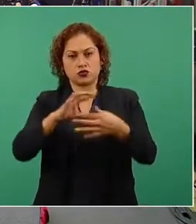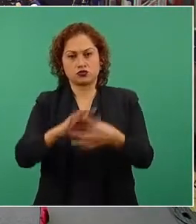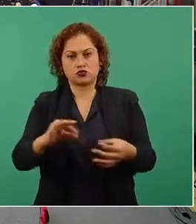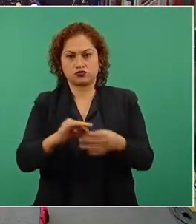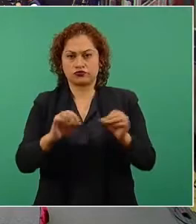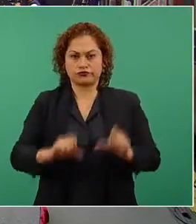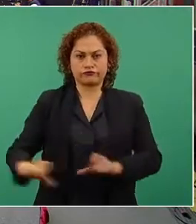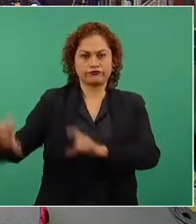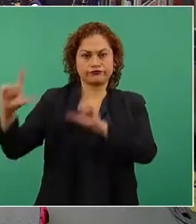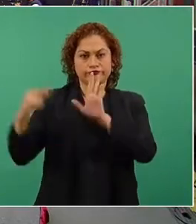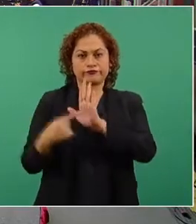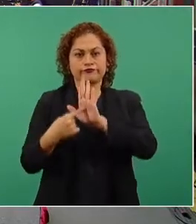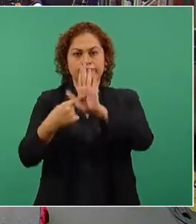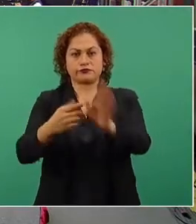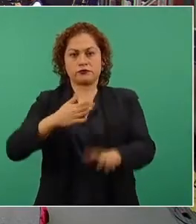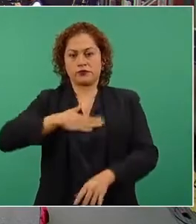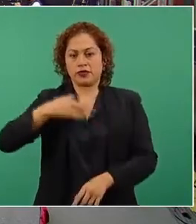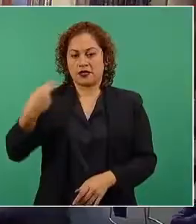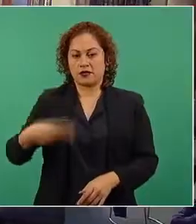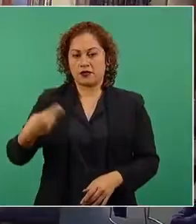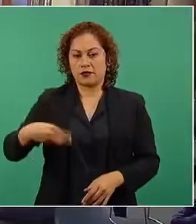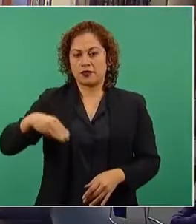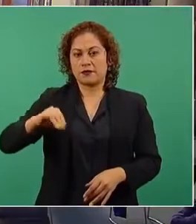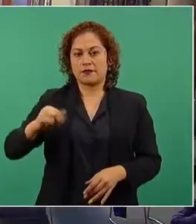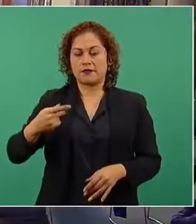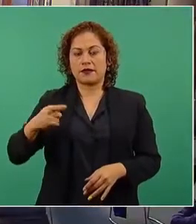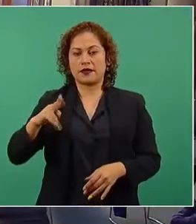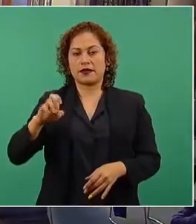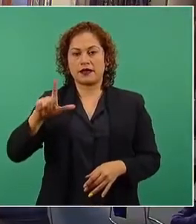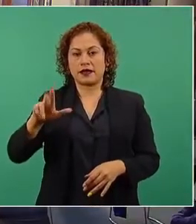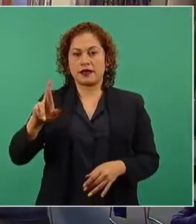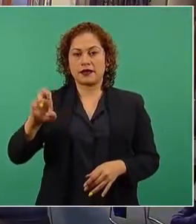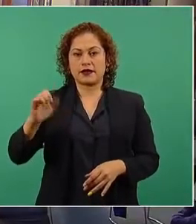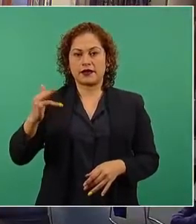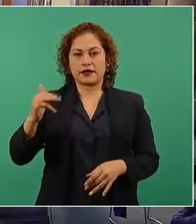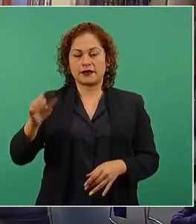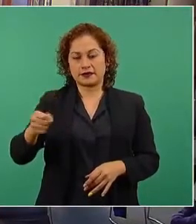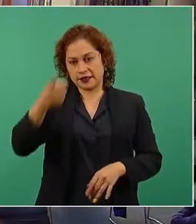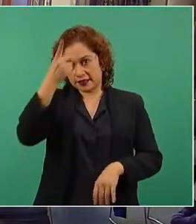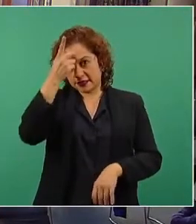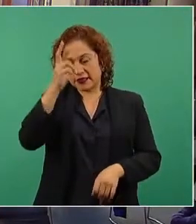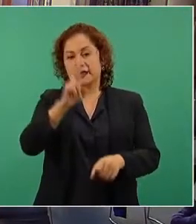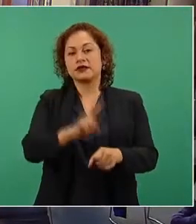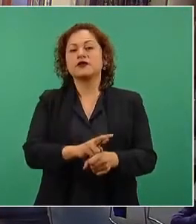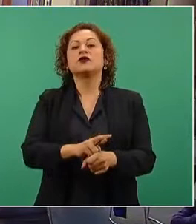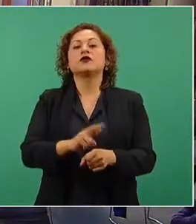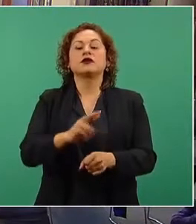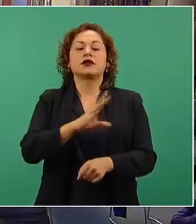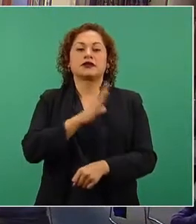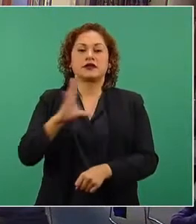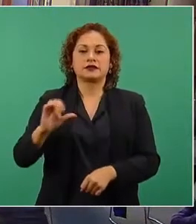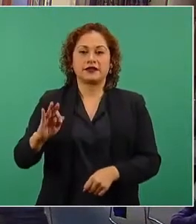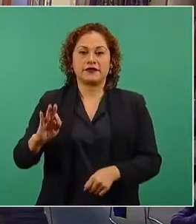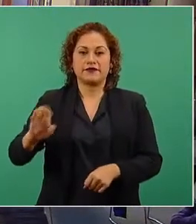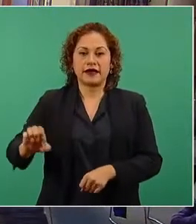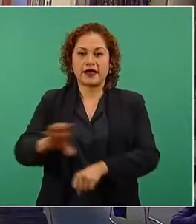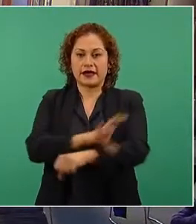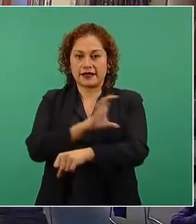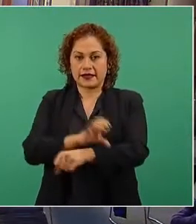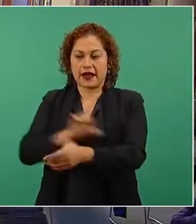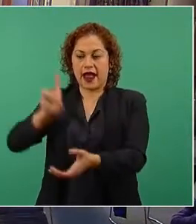una presentación. Mi nombre es Miguel Reyes, sus órdenes, es director general de CFE Energía, una de las filiales de la Comisión Federal de Electricidad.